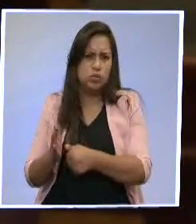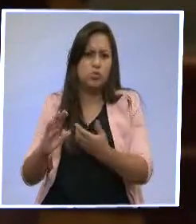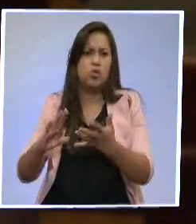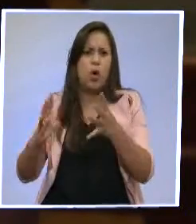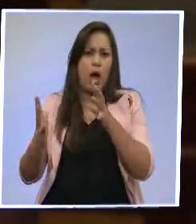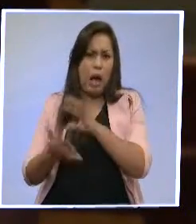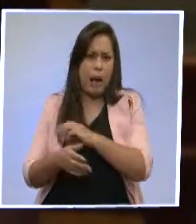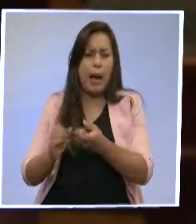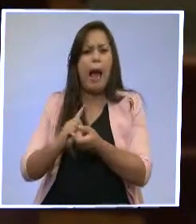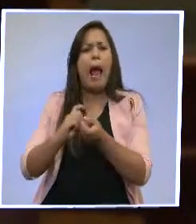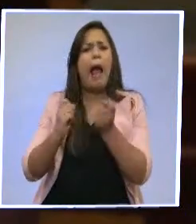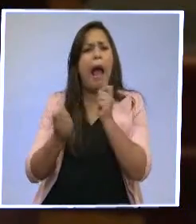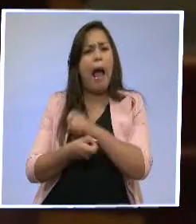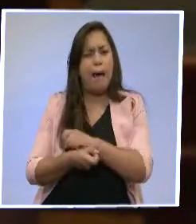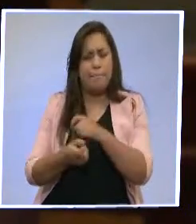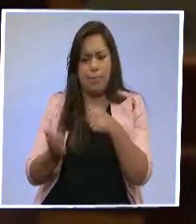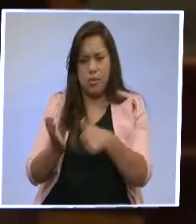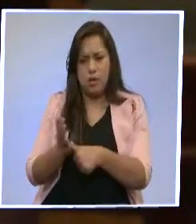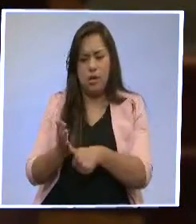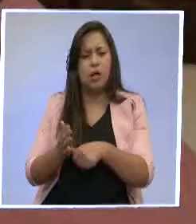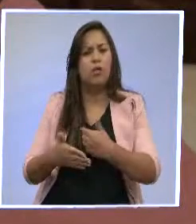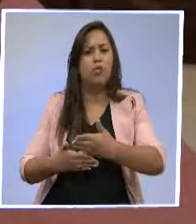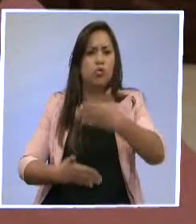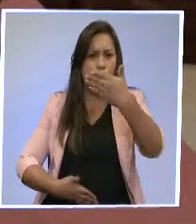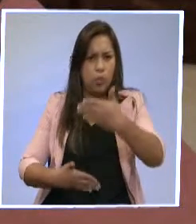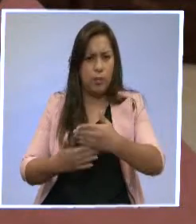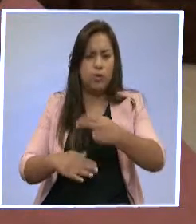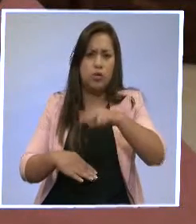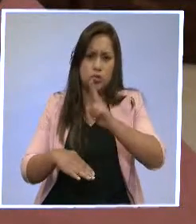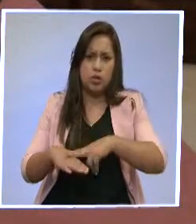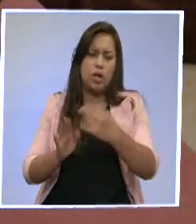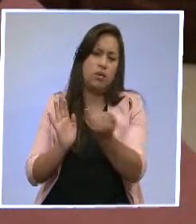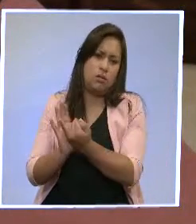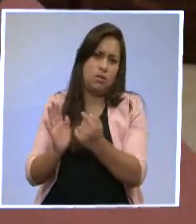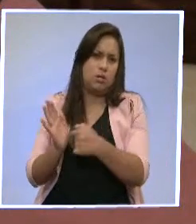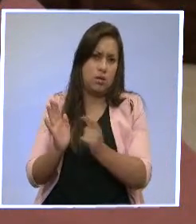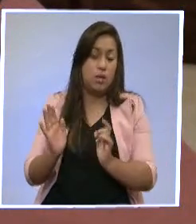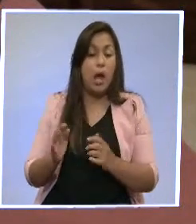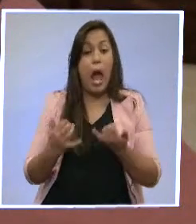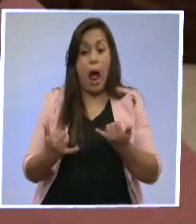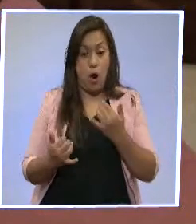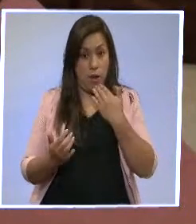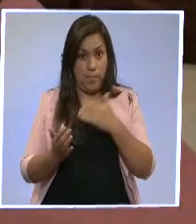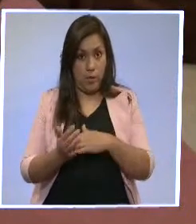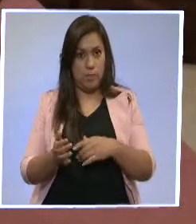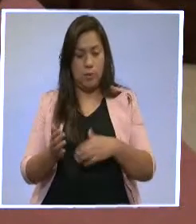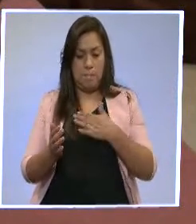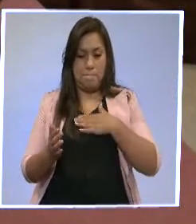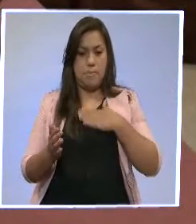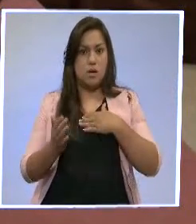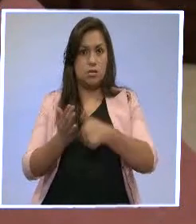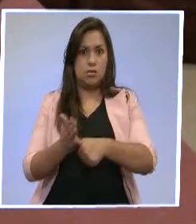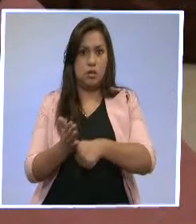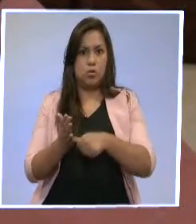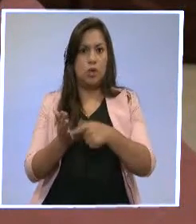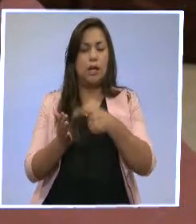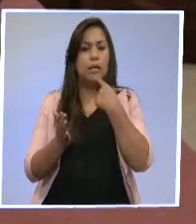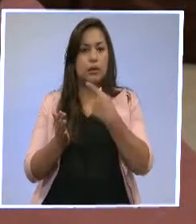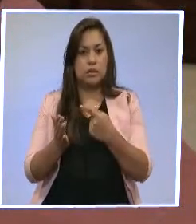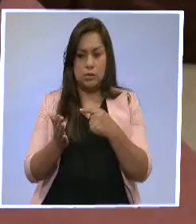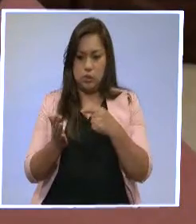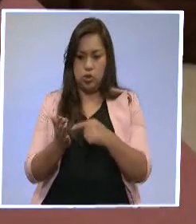Eso es lo único que estamos haciendo. Ese es el primer cambio. El otro cambio, el hecho de que hoy en mi cédula de ciudadanía consta la instrucción